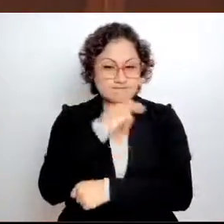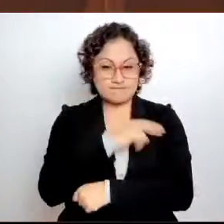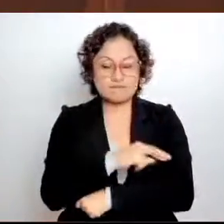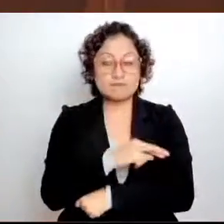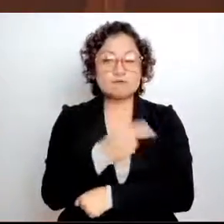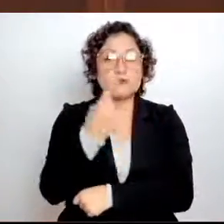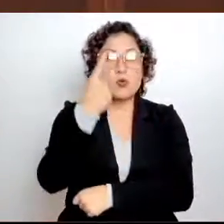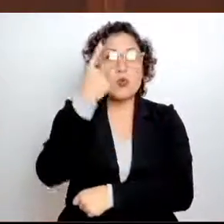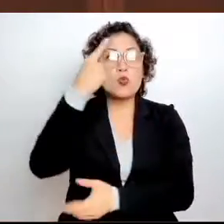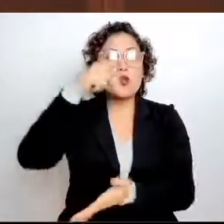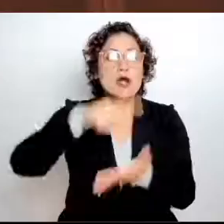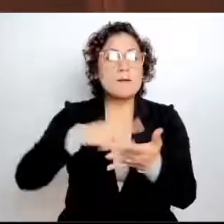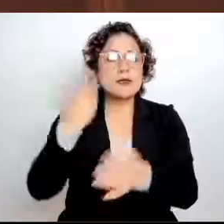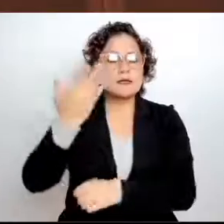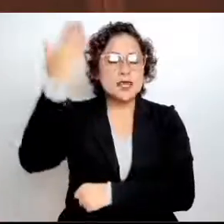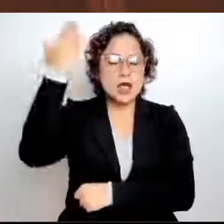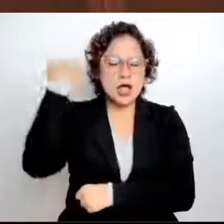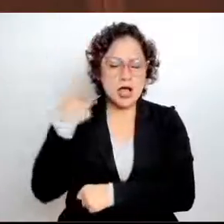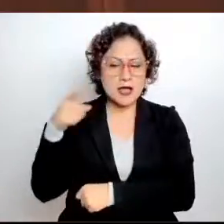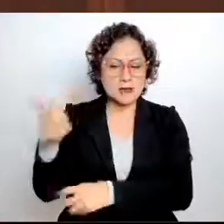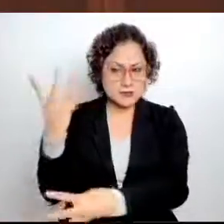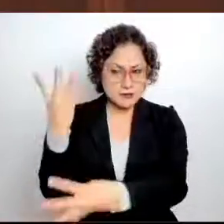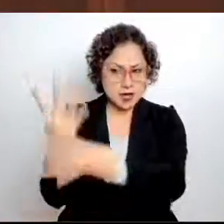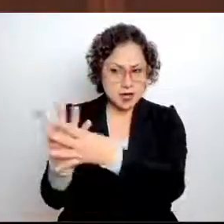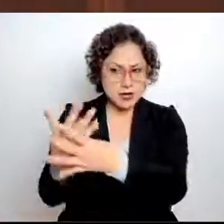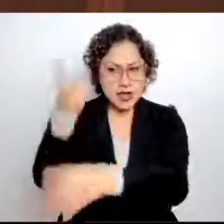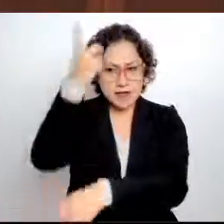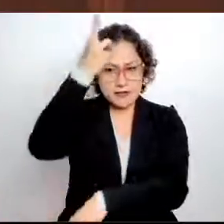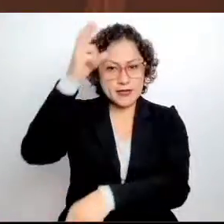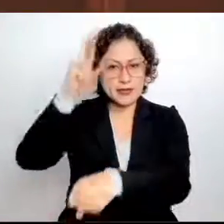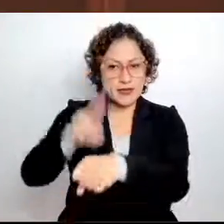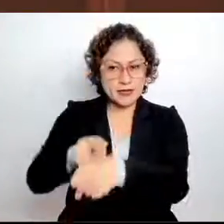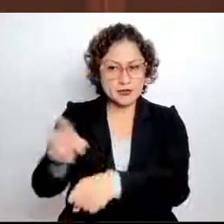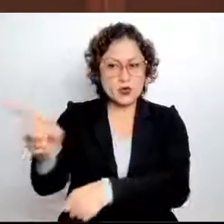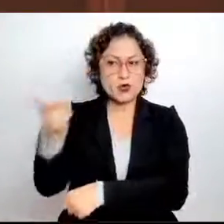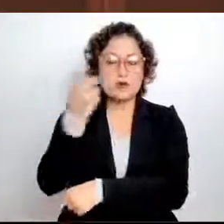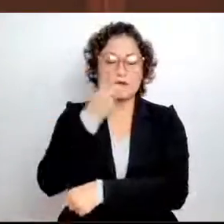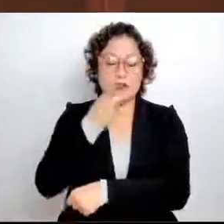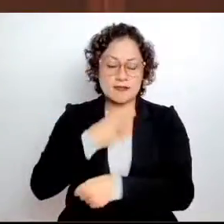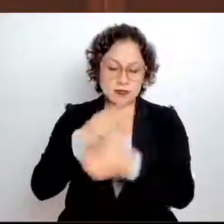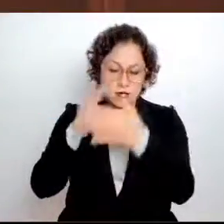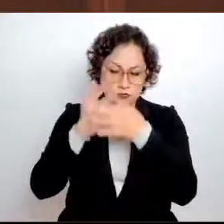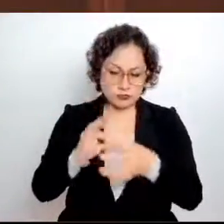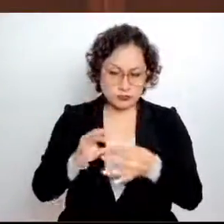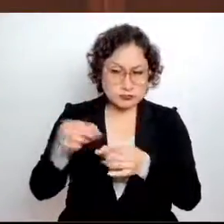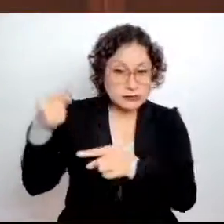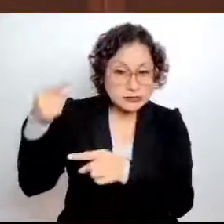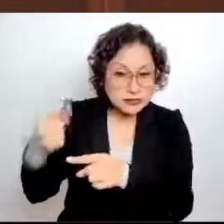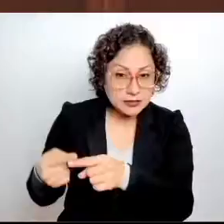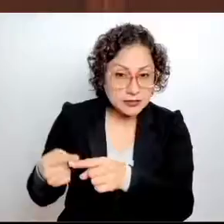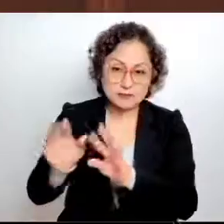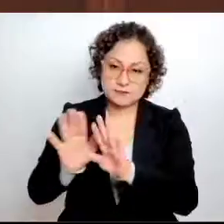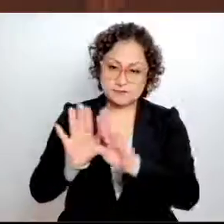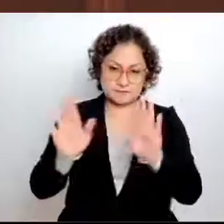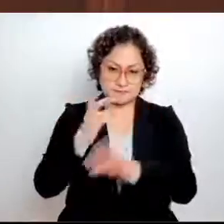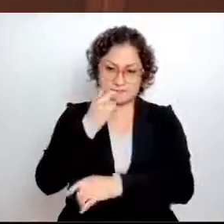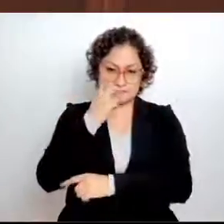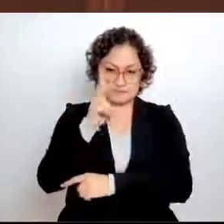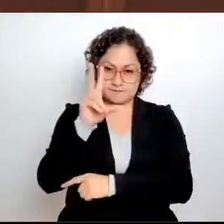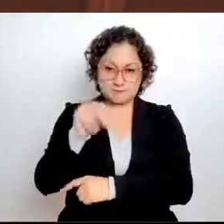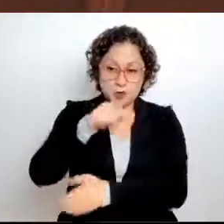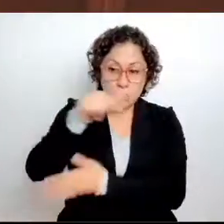un penal nos comentó, no digo de cuál ni quién, de aquí para allá,